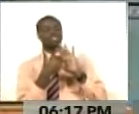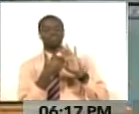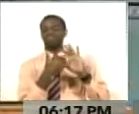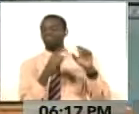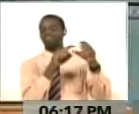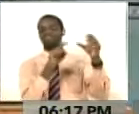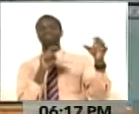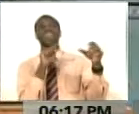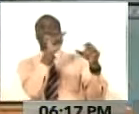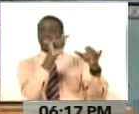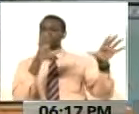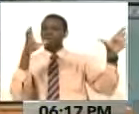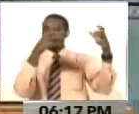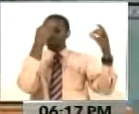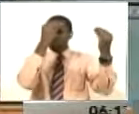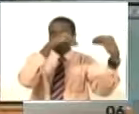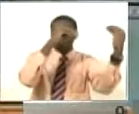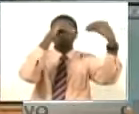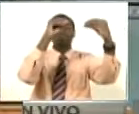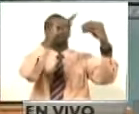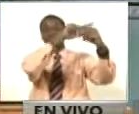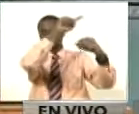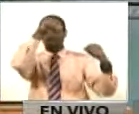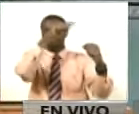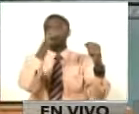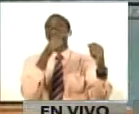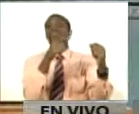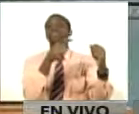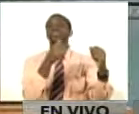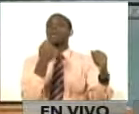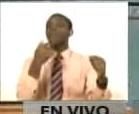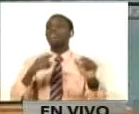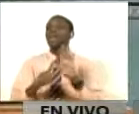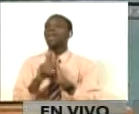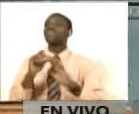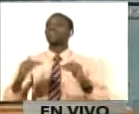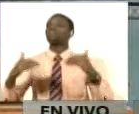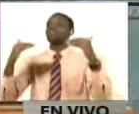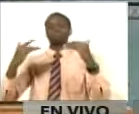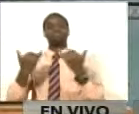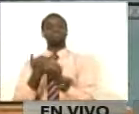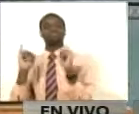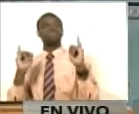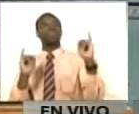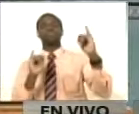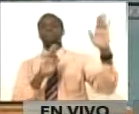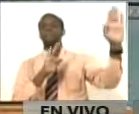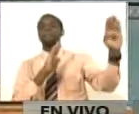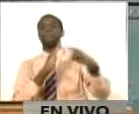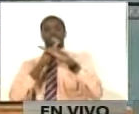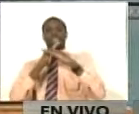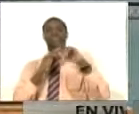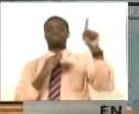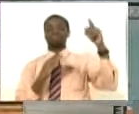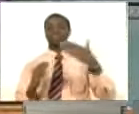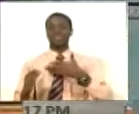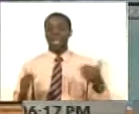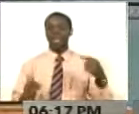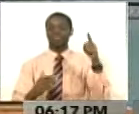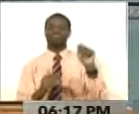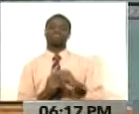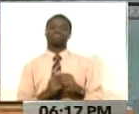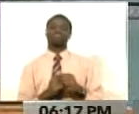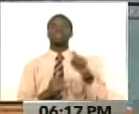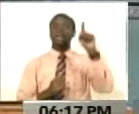coalicionadas para impedir el derecho al desarrollo de nuestro pueblo. Son acciones dirigidas